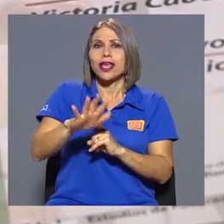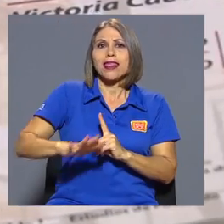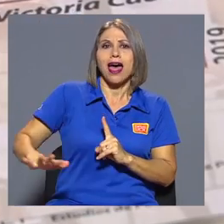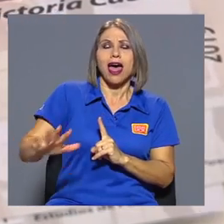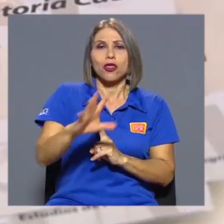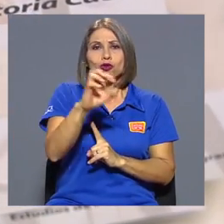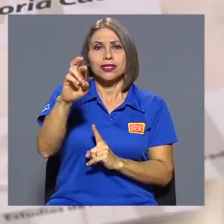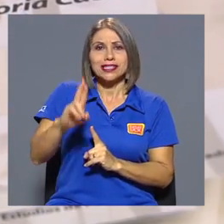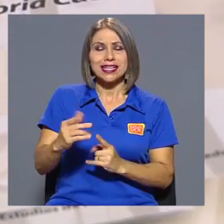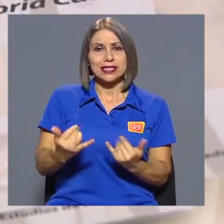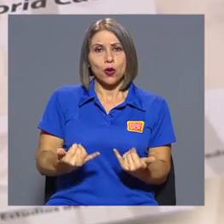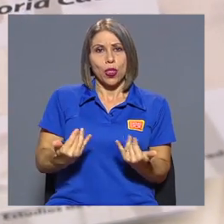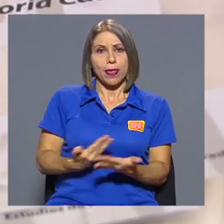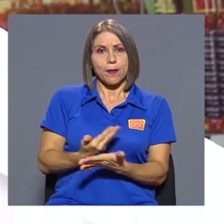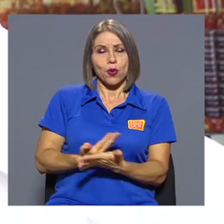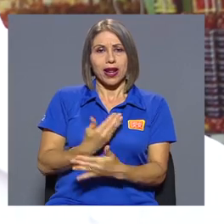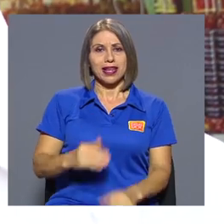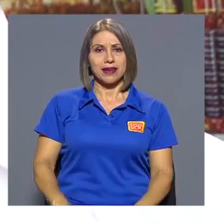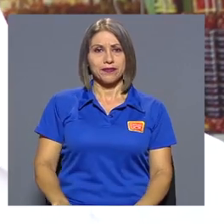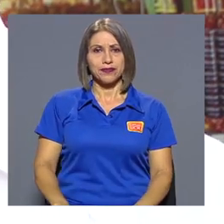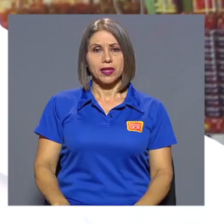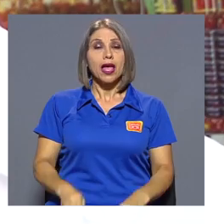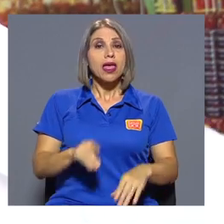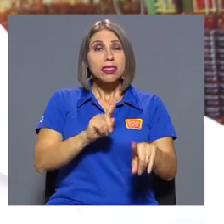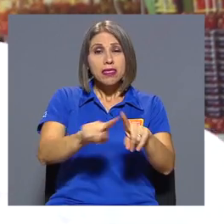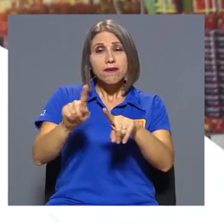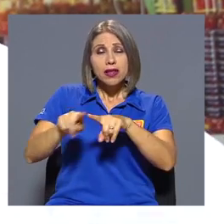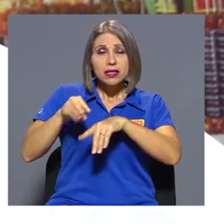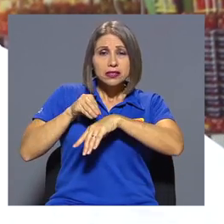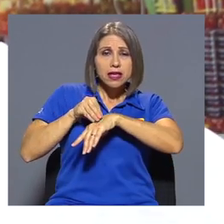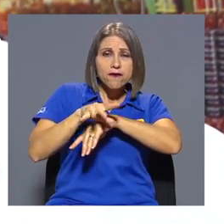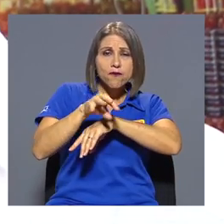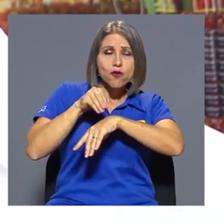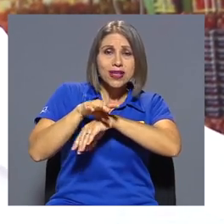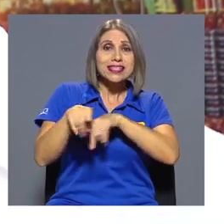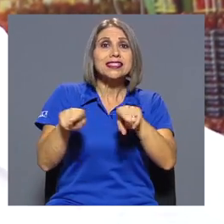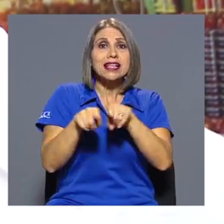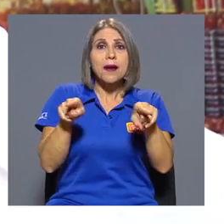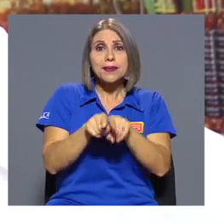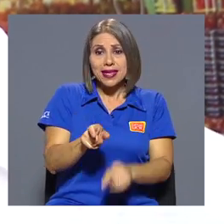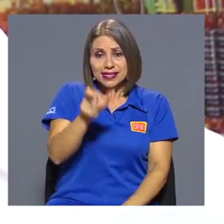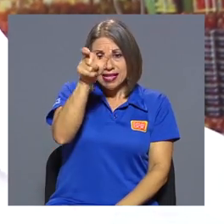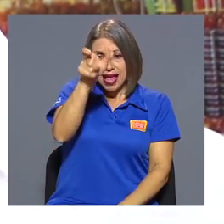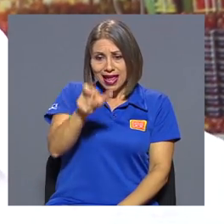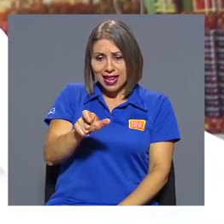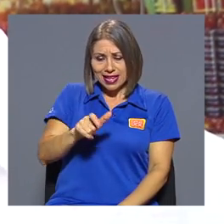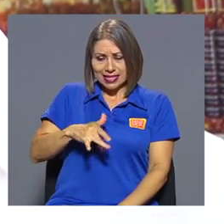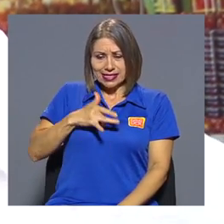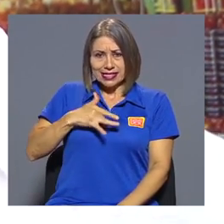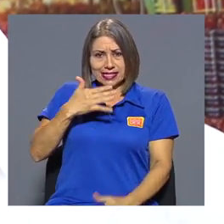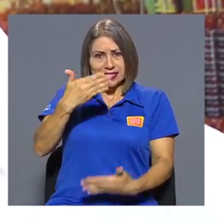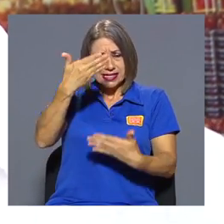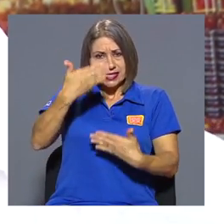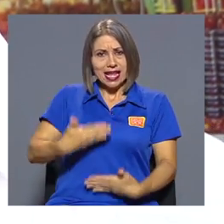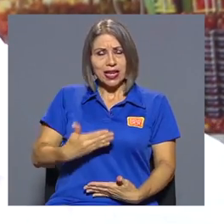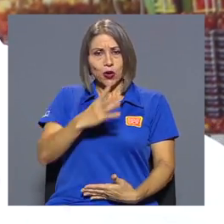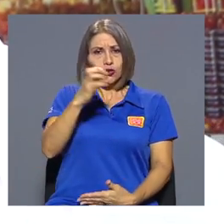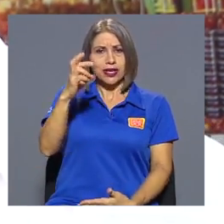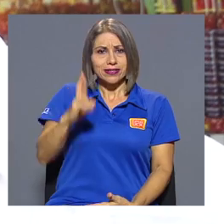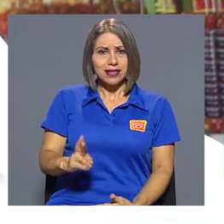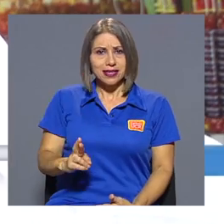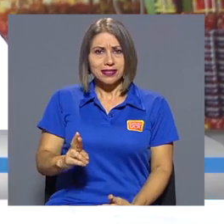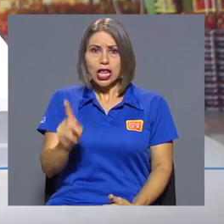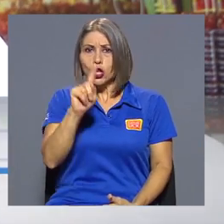Porque dentro de esas influencias también está el ser costarricense, ¿verdad? No solo lo más